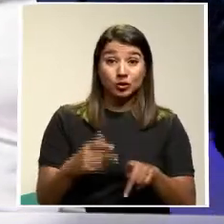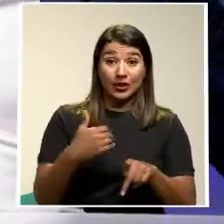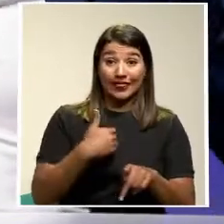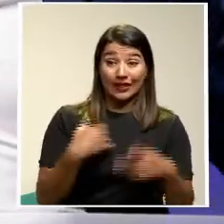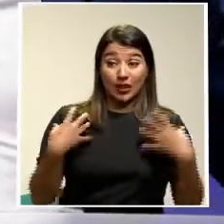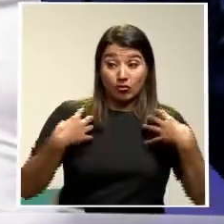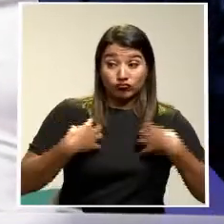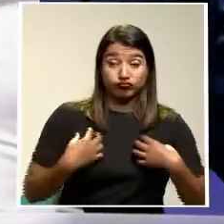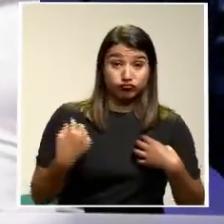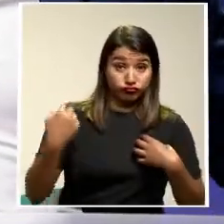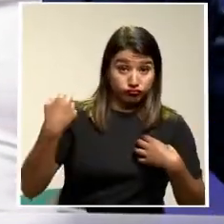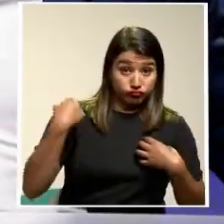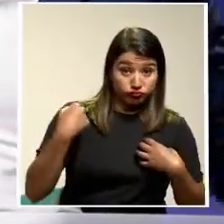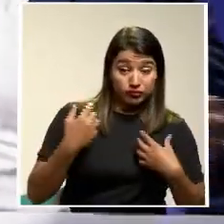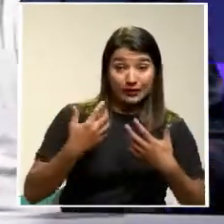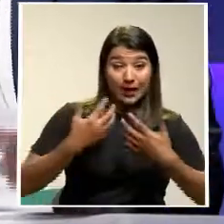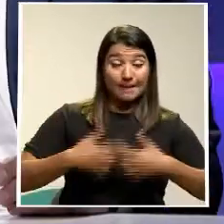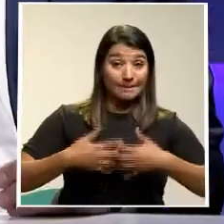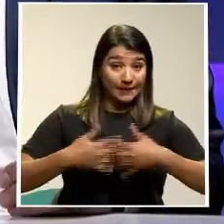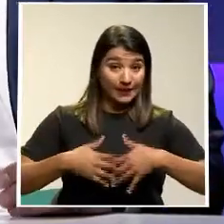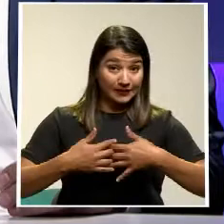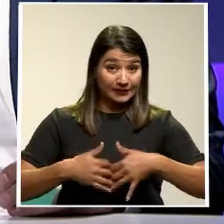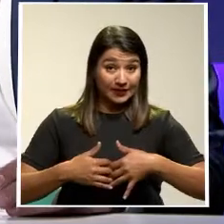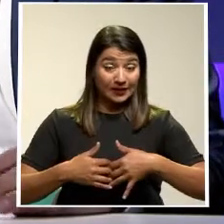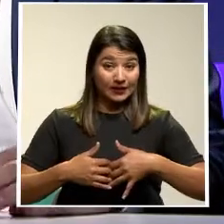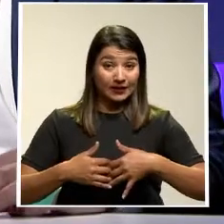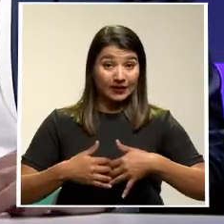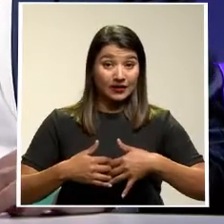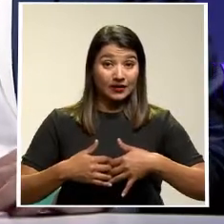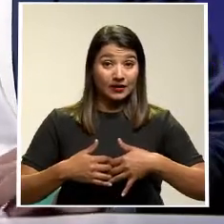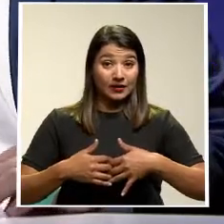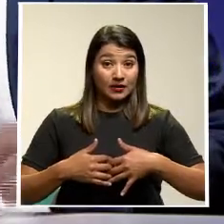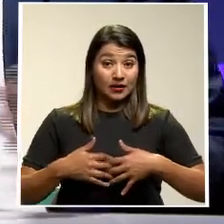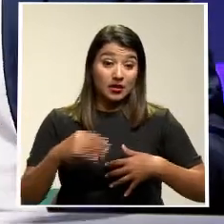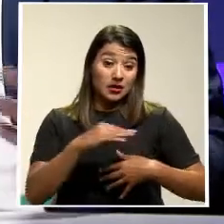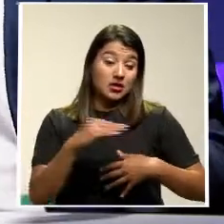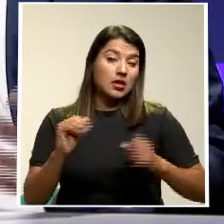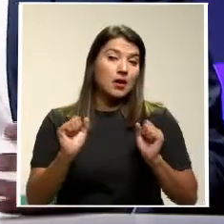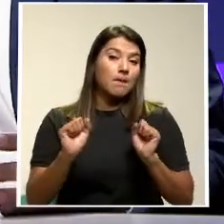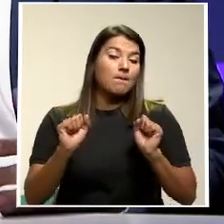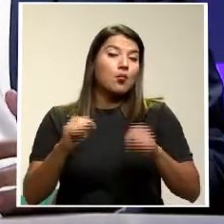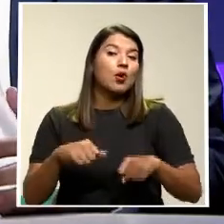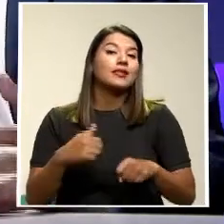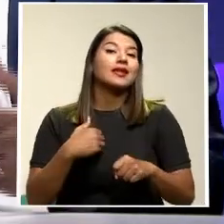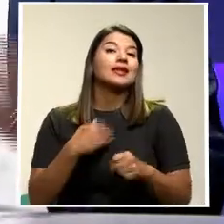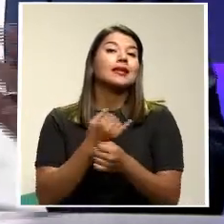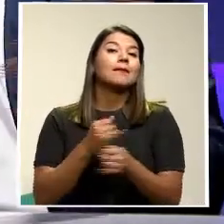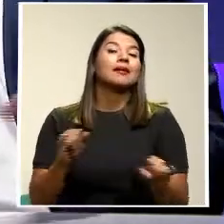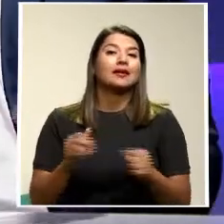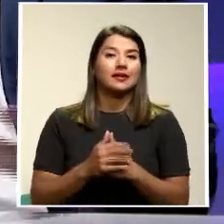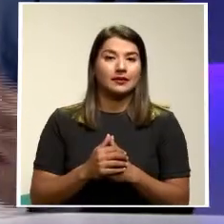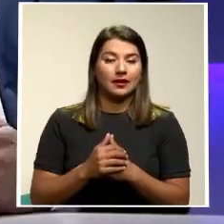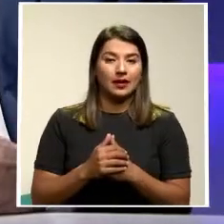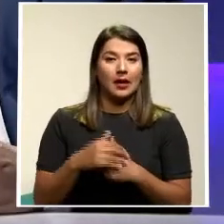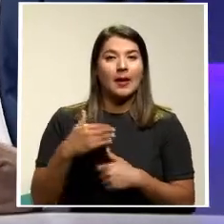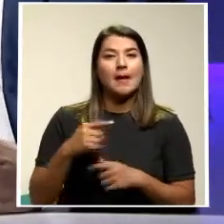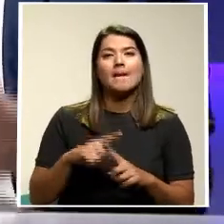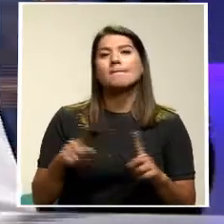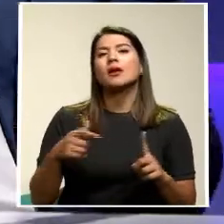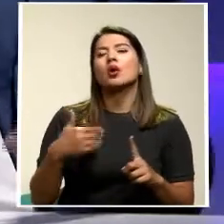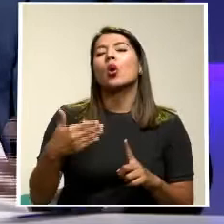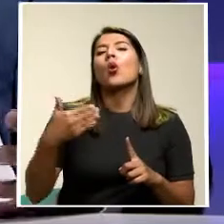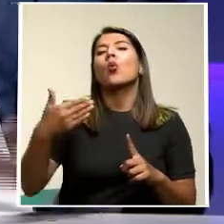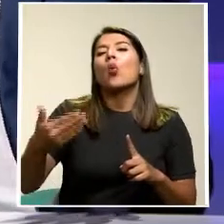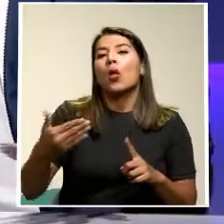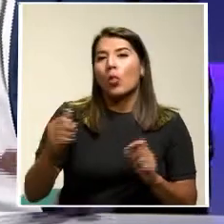De la empresa ¿Verdad? De cualquiera de estas Y podría ser independiente Pero en qué momento En la bicicleta Podría cambiarse Ese cajón